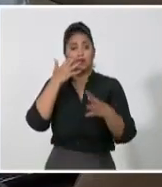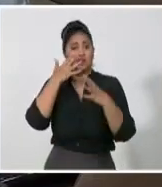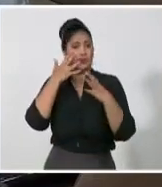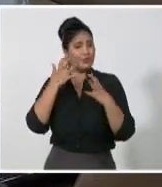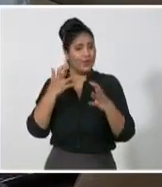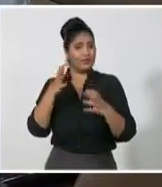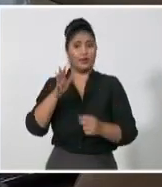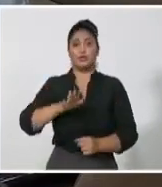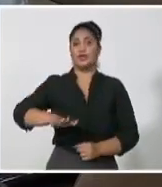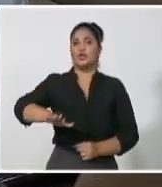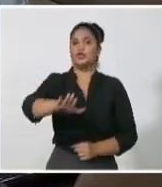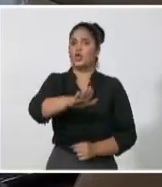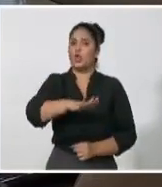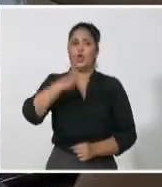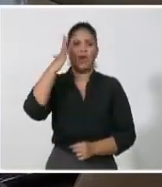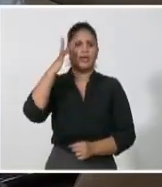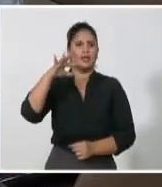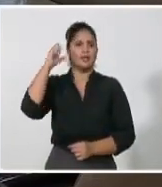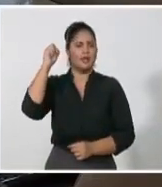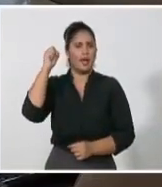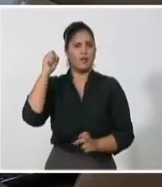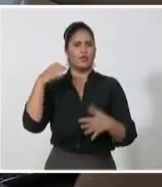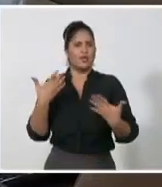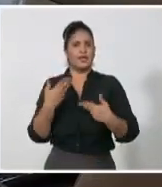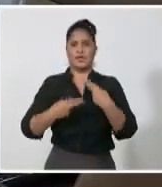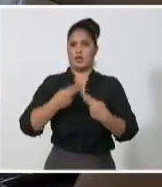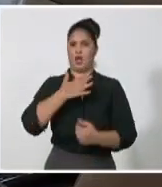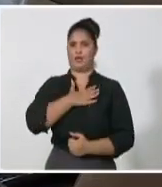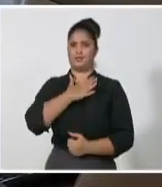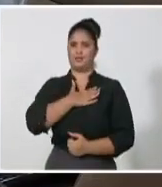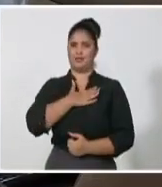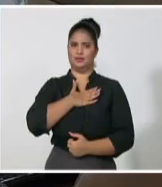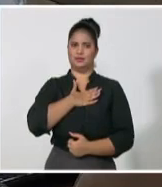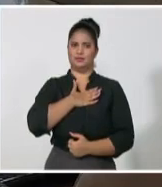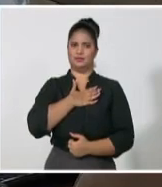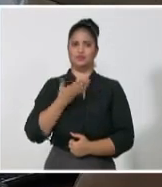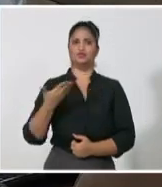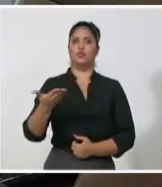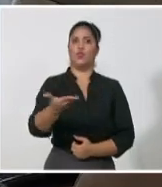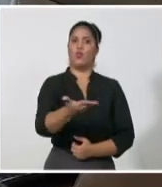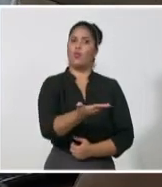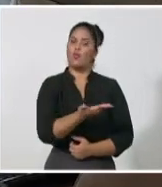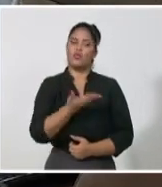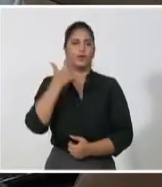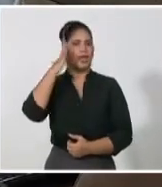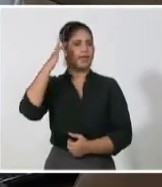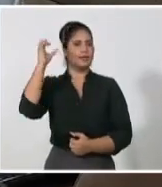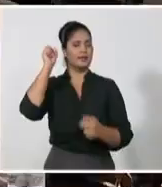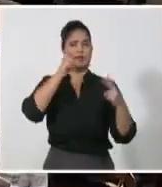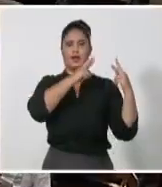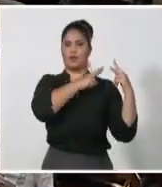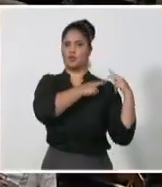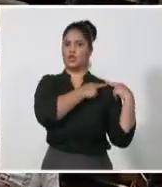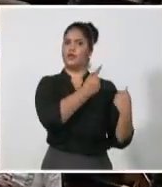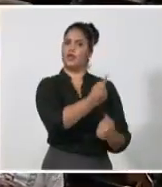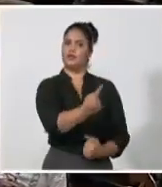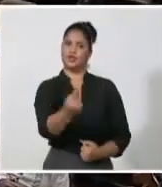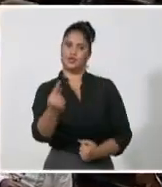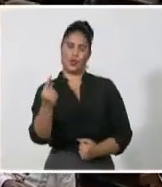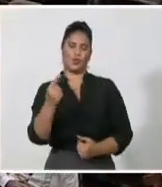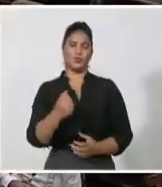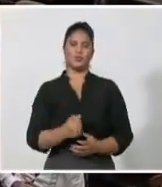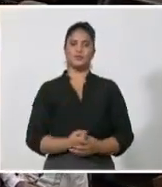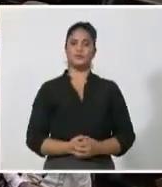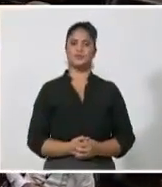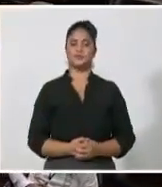asimilemos de ese contenido qué nos toca hacer desde la responsabilidad individual que cada uno tenemos. El urgente y